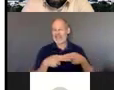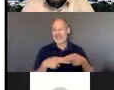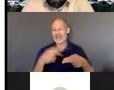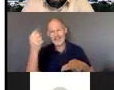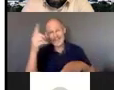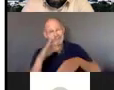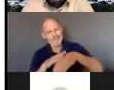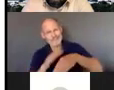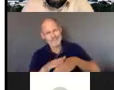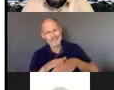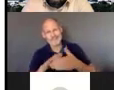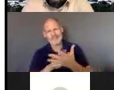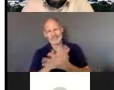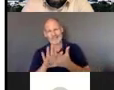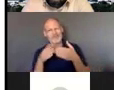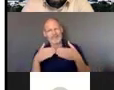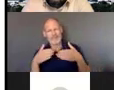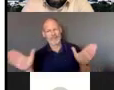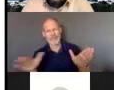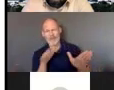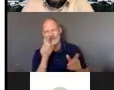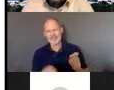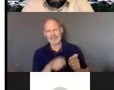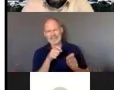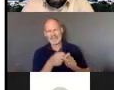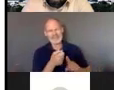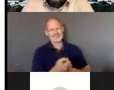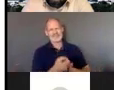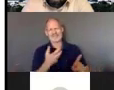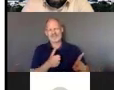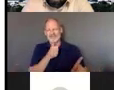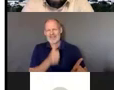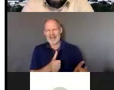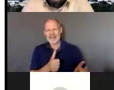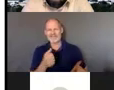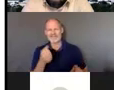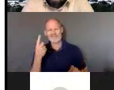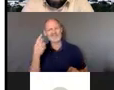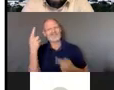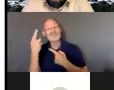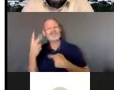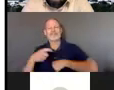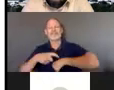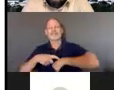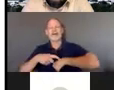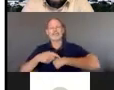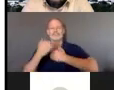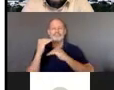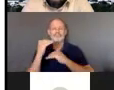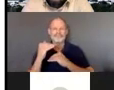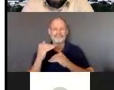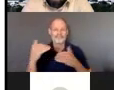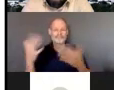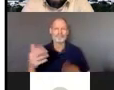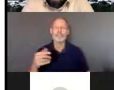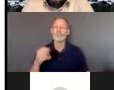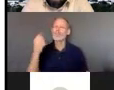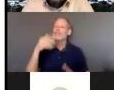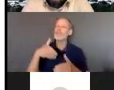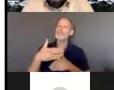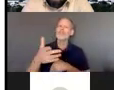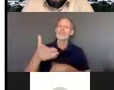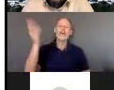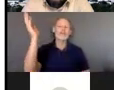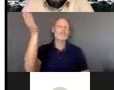pero en nuestros siguientes webinarios de estas series tenemos la esperanza de hablar en más detalle sobre